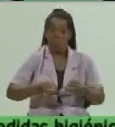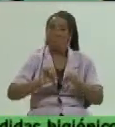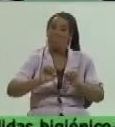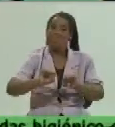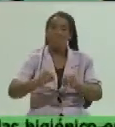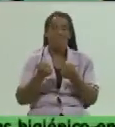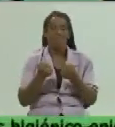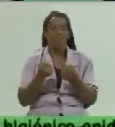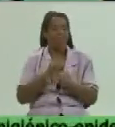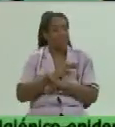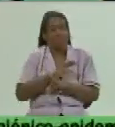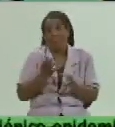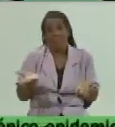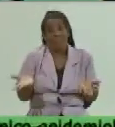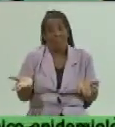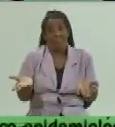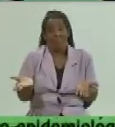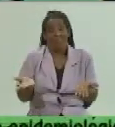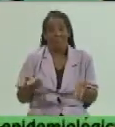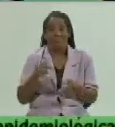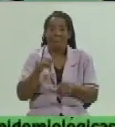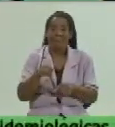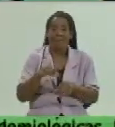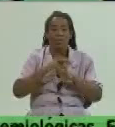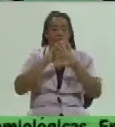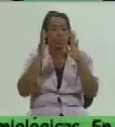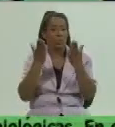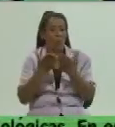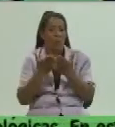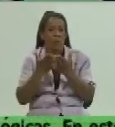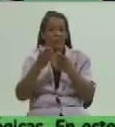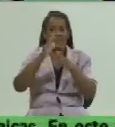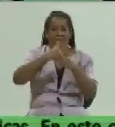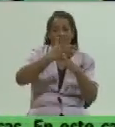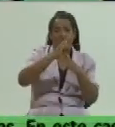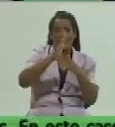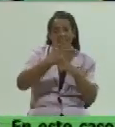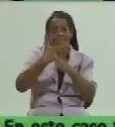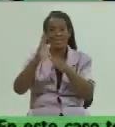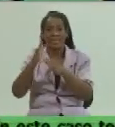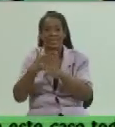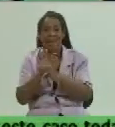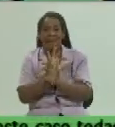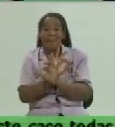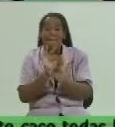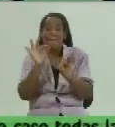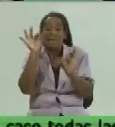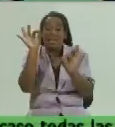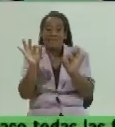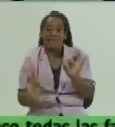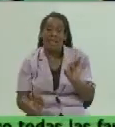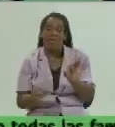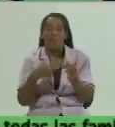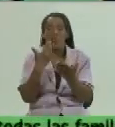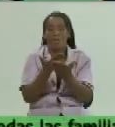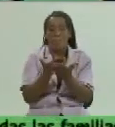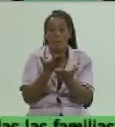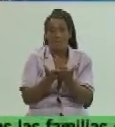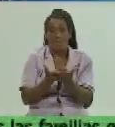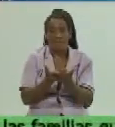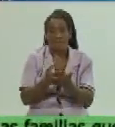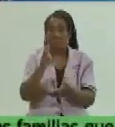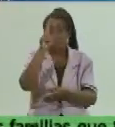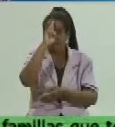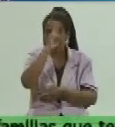y además con solamente los rangos de diferencia que puede tener la especificidad de una prueba determinada. Doctor, entonces el